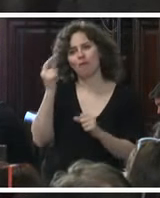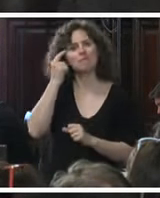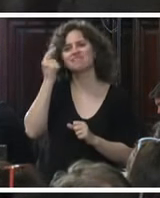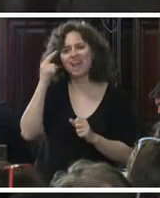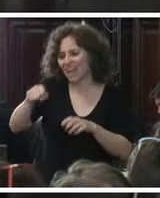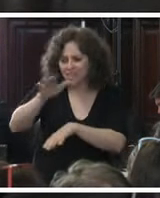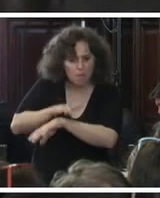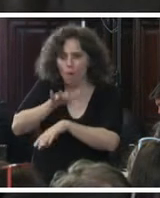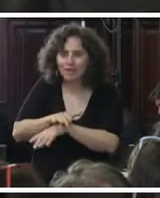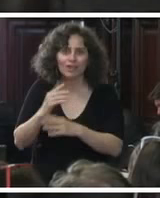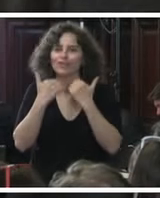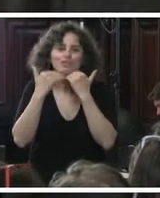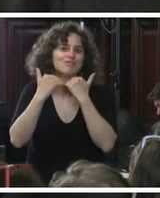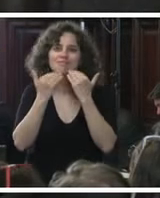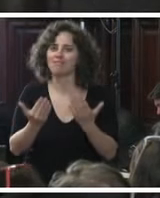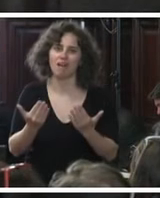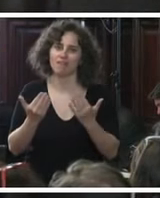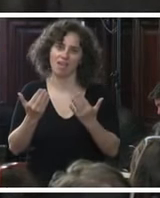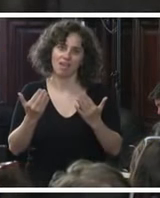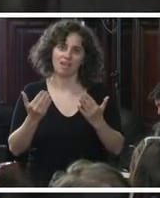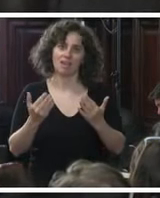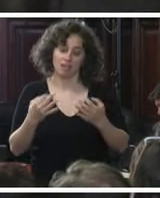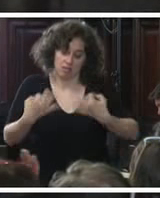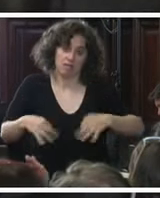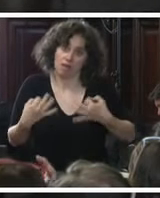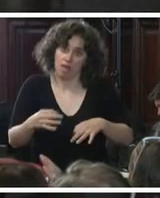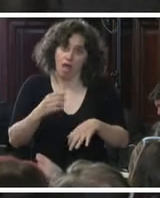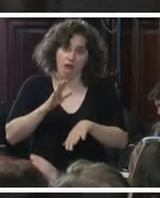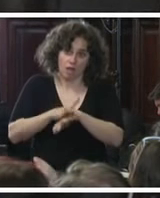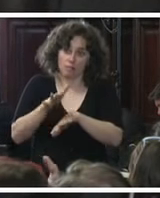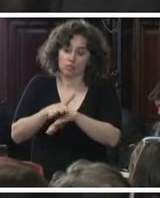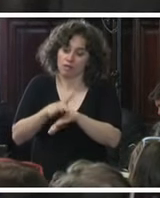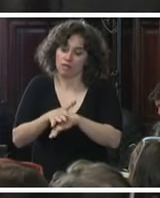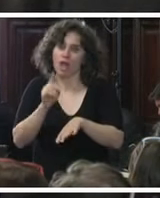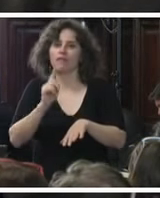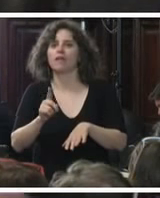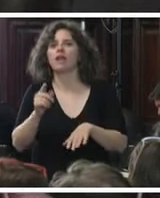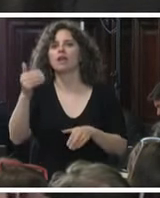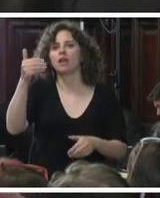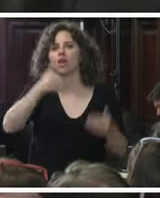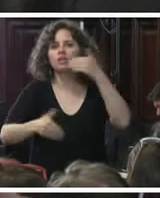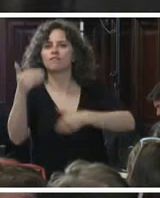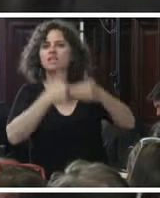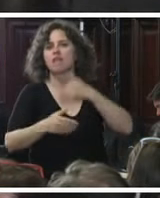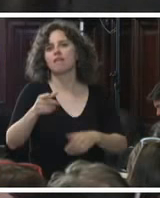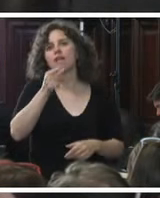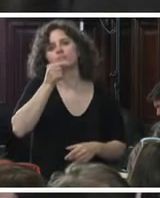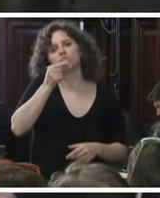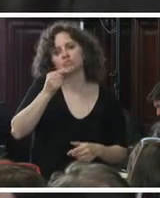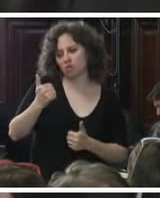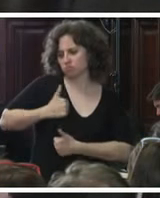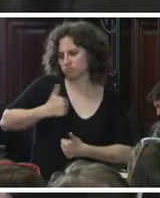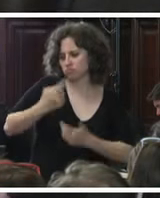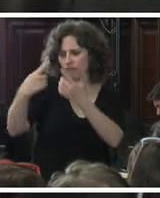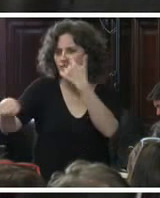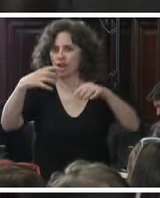no sepamos y miremos la responsabilidad de los intervinientes de la fuerza pública de los distintos